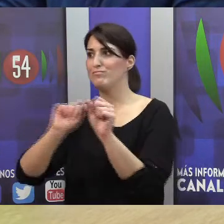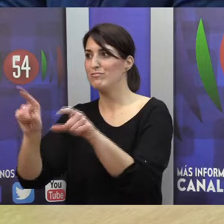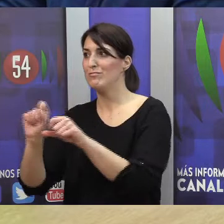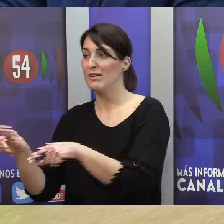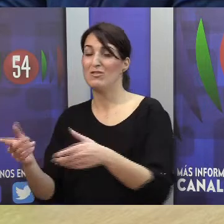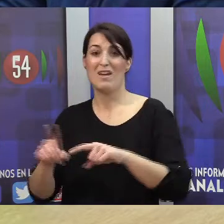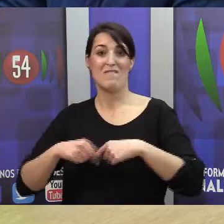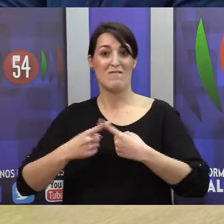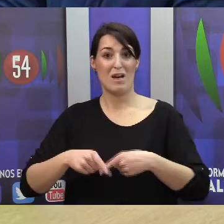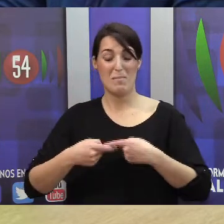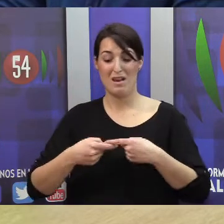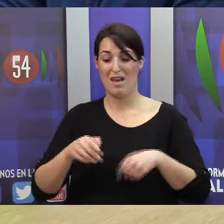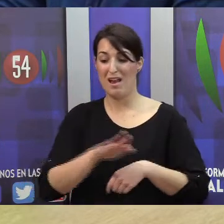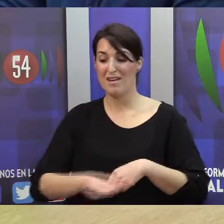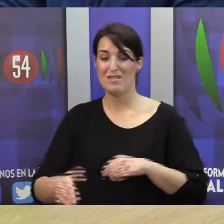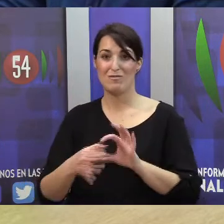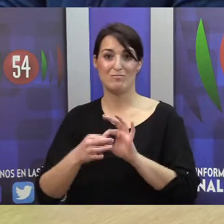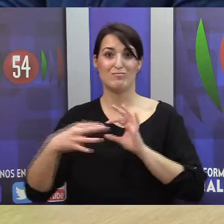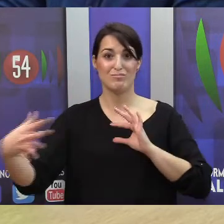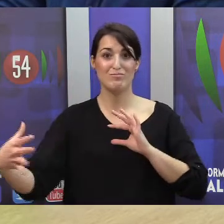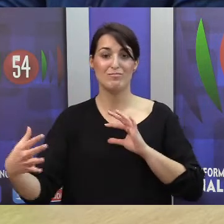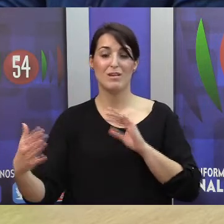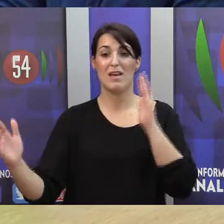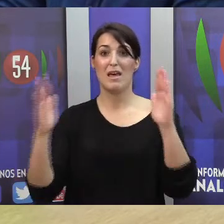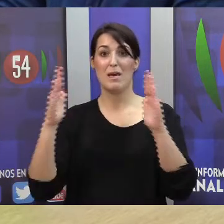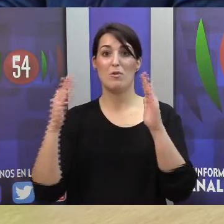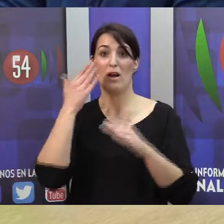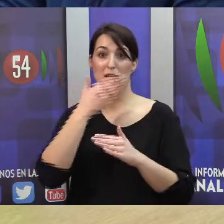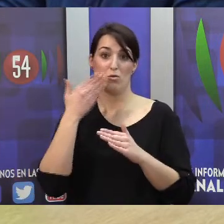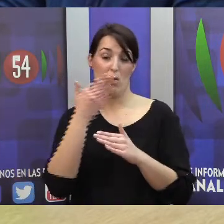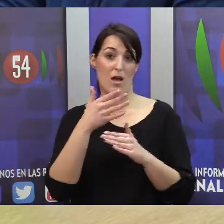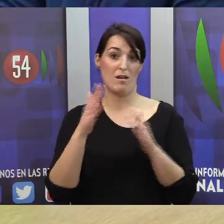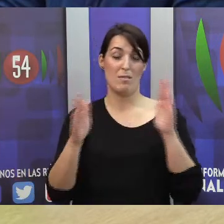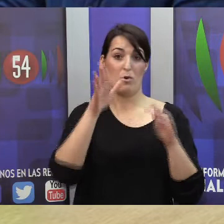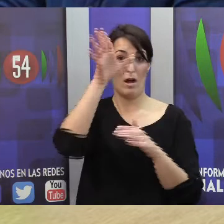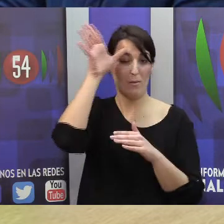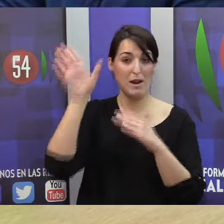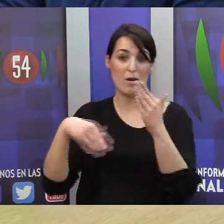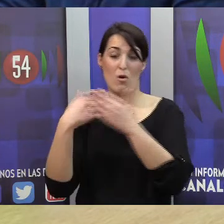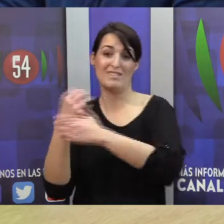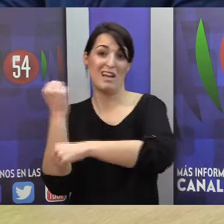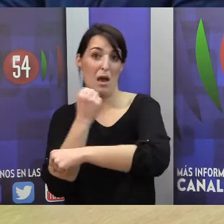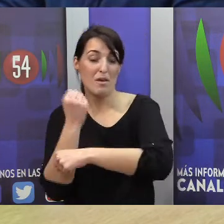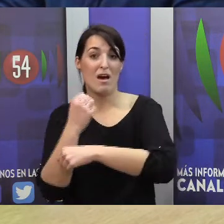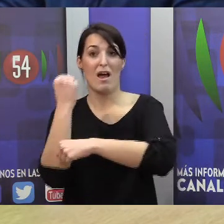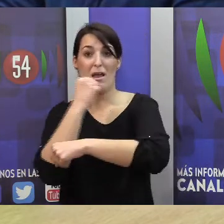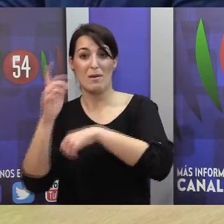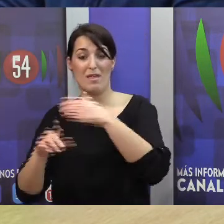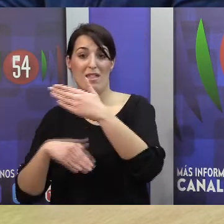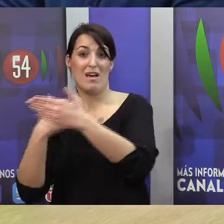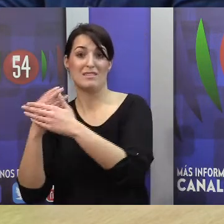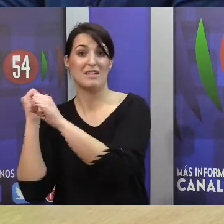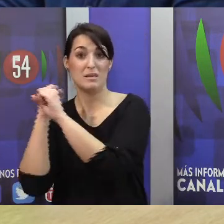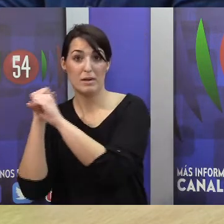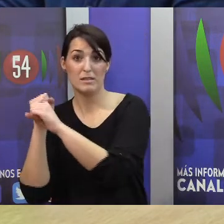se veían separados de sus niños sordos durante los periodos escolares, que van desde verano hasta Navidad, de Navidad hasta Semana Santa, y estos niños, claro,